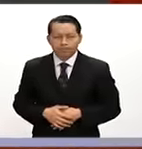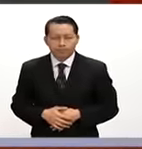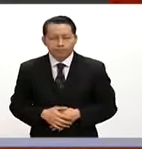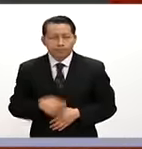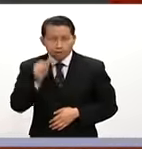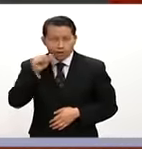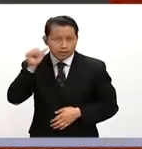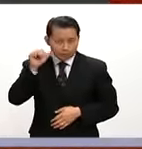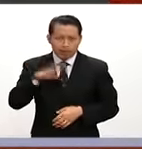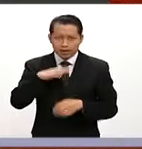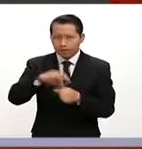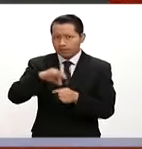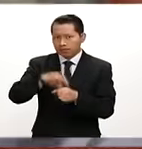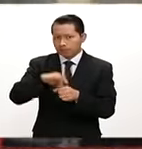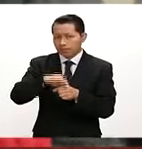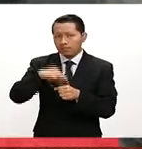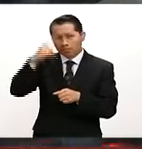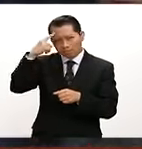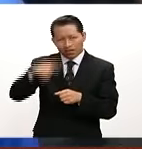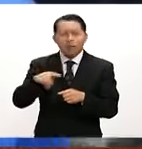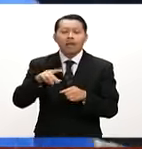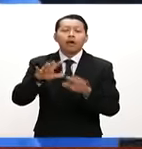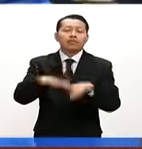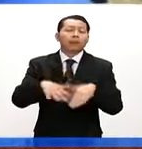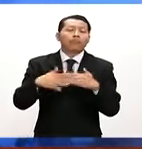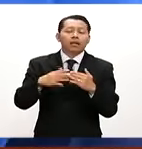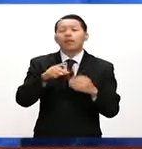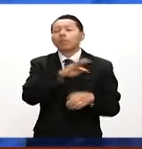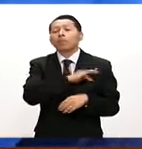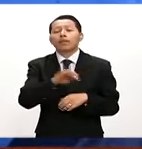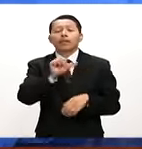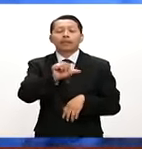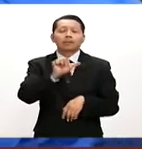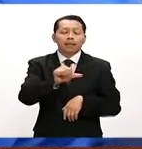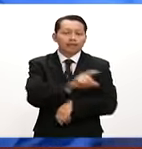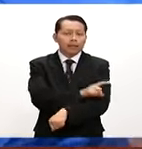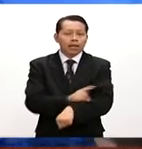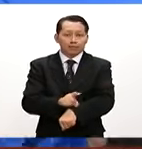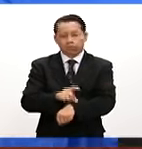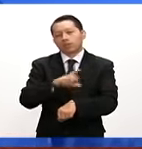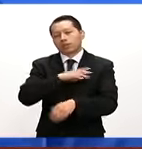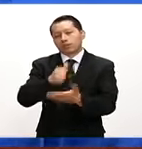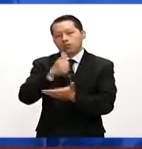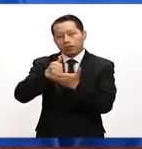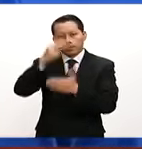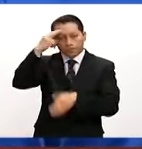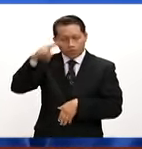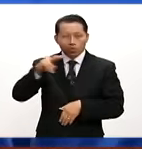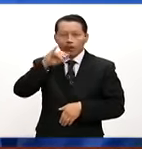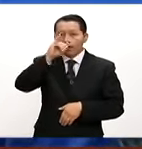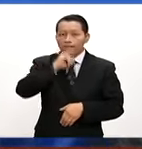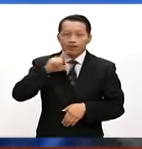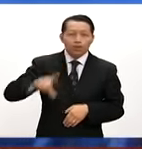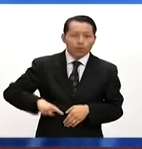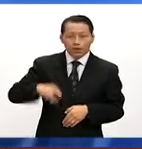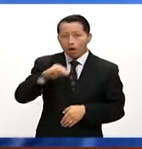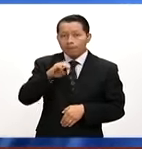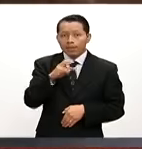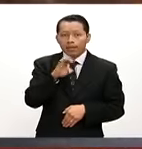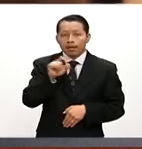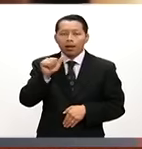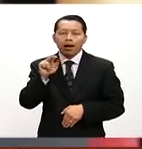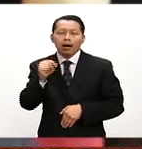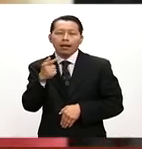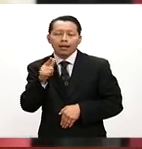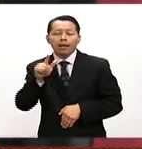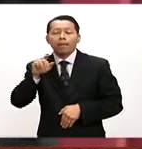Ayer hubo elecciones vecinales para la Asamblea Constituyente en las 16 delegaciones de la Ciudad de México. El jefe de gobierno, Miguel Ángel Mancera, indicó que